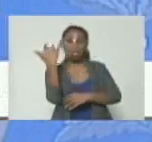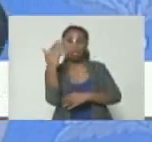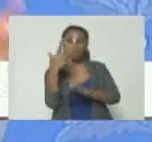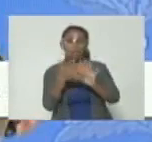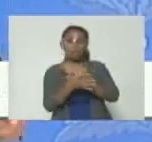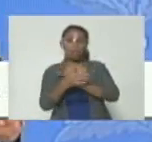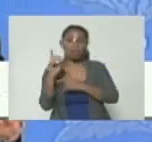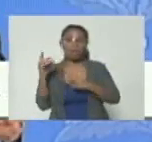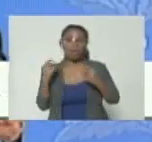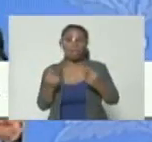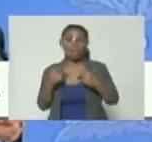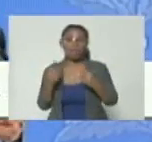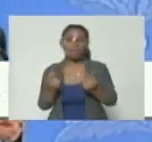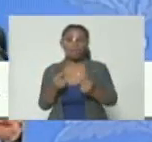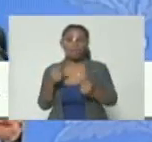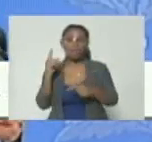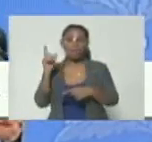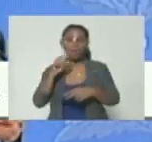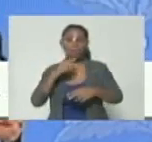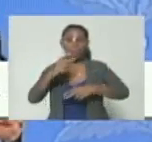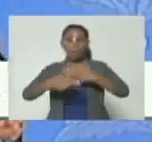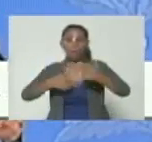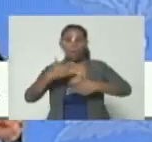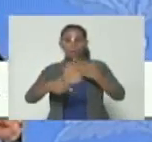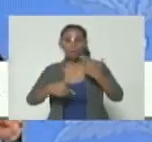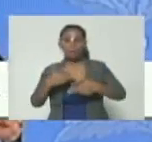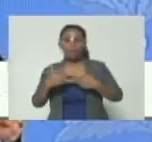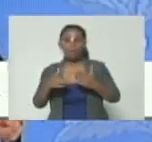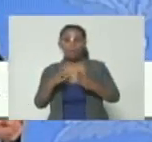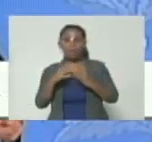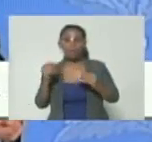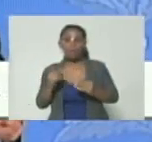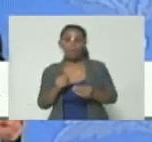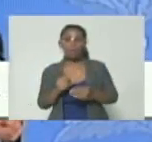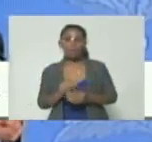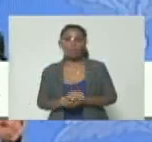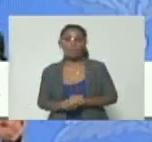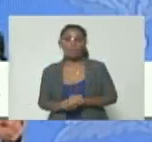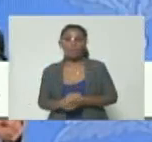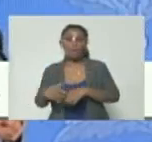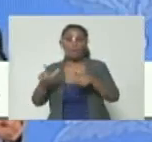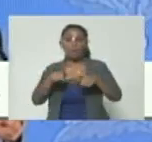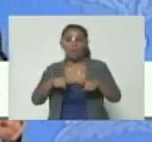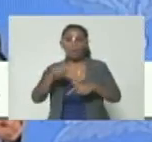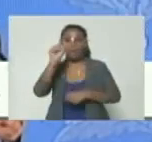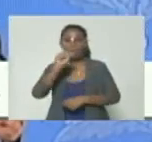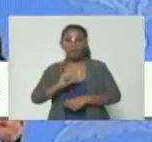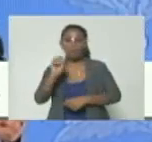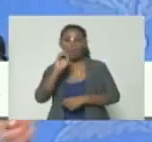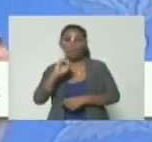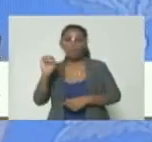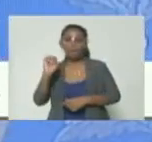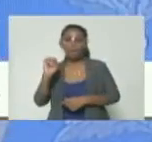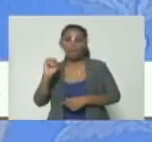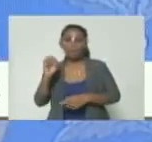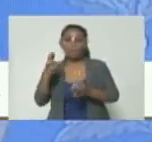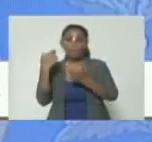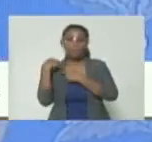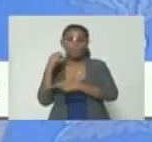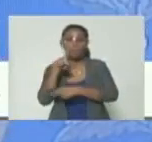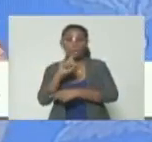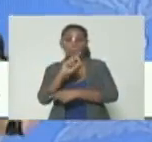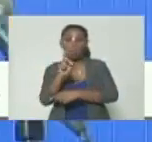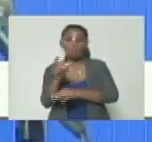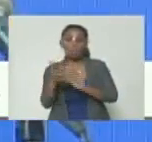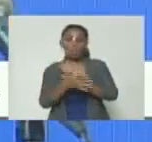de la activación de los narcomalandros y de los narcoterroristas de la zona del suroeste con respecto a tu pregunta